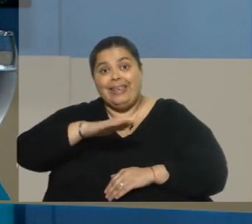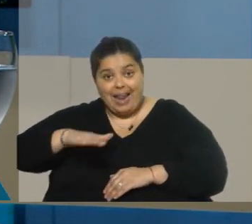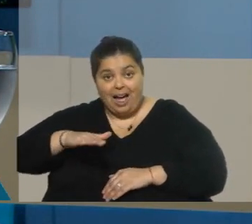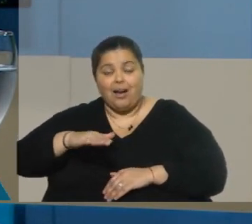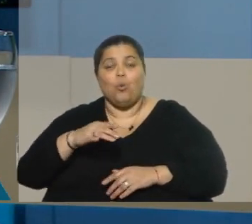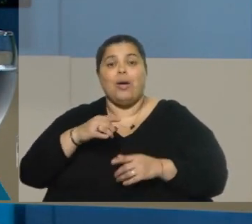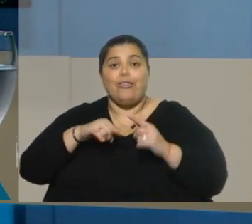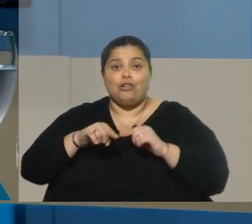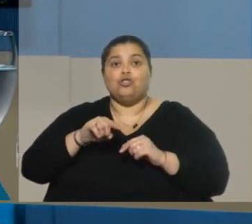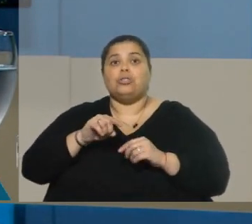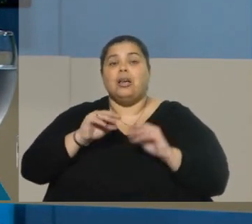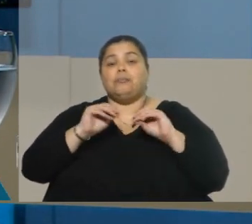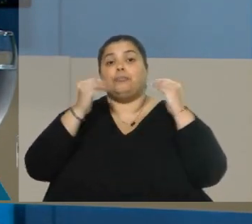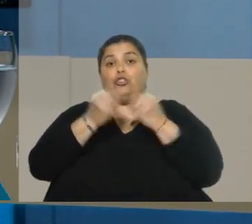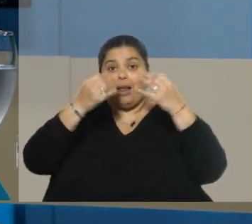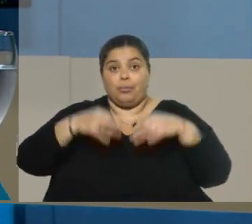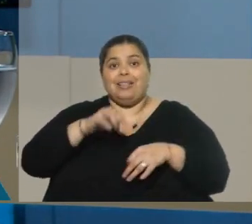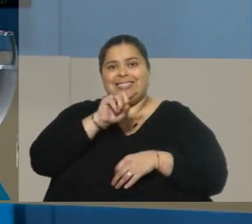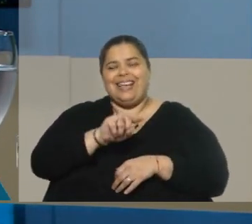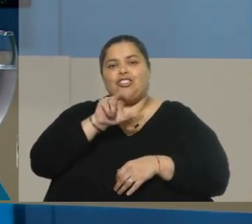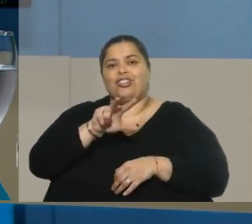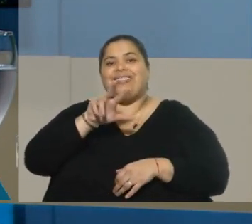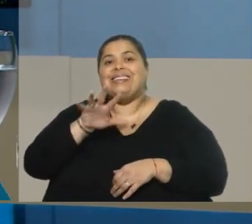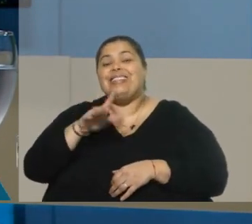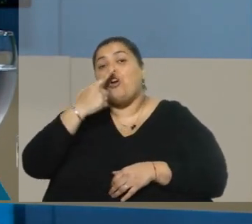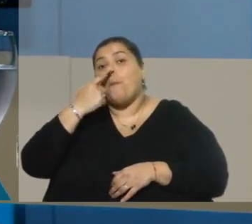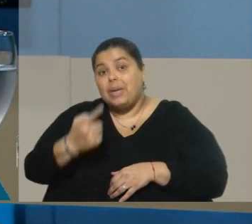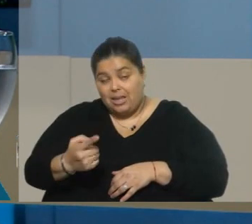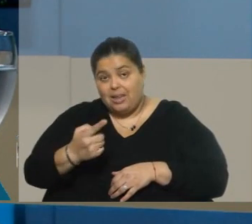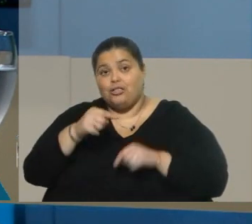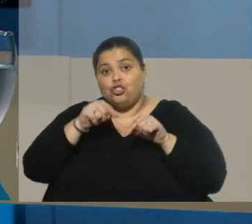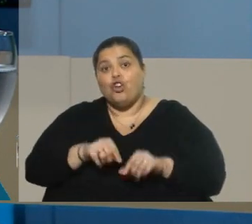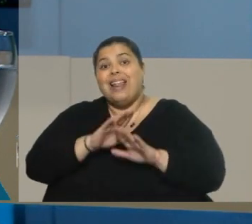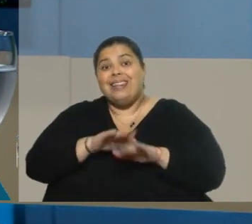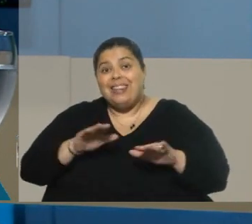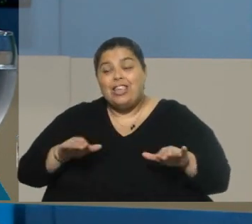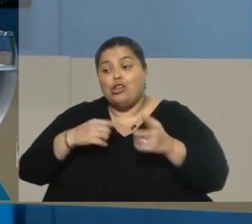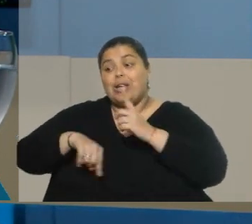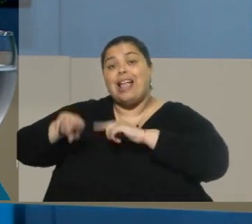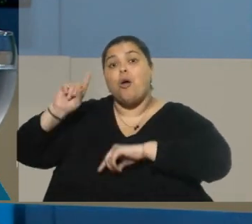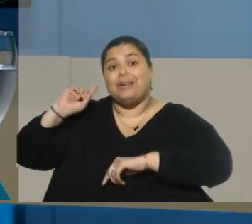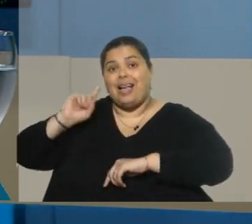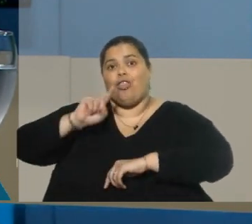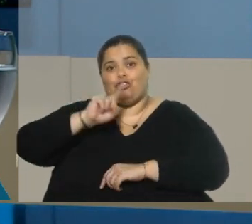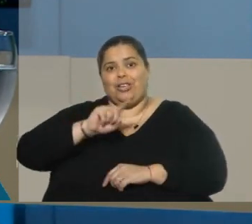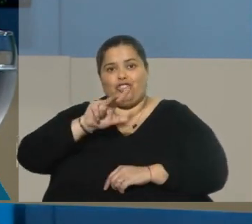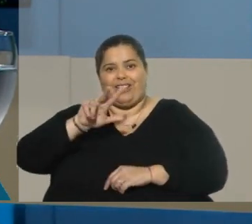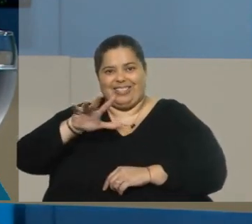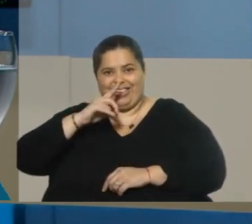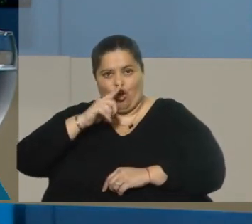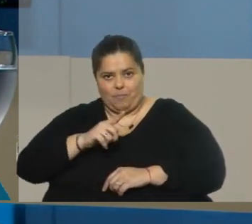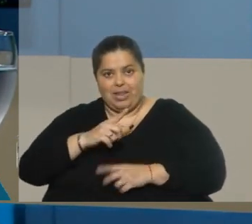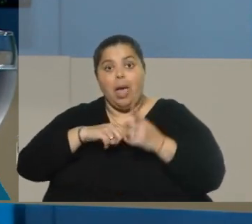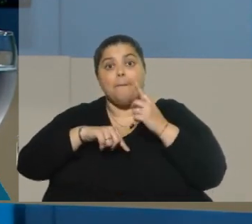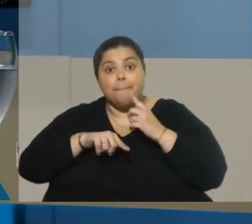salta a 135.000, niños que estuvieron vinculados durante el año 2021. Pero si lo vemos desde el lado de los